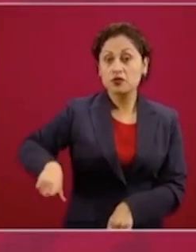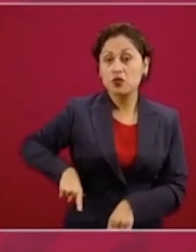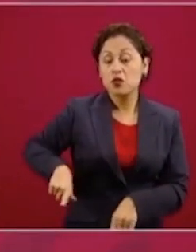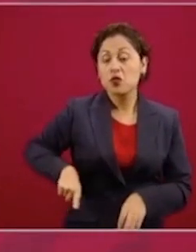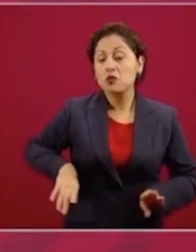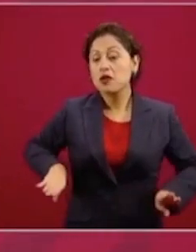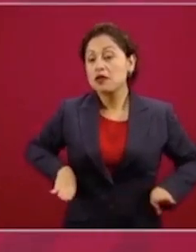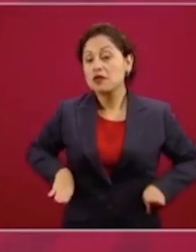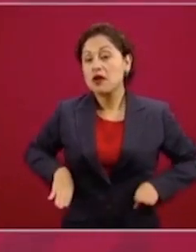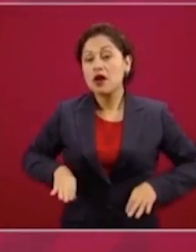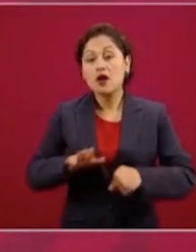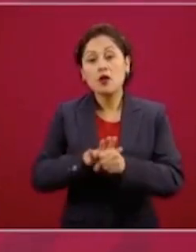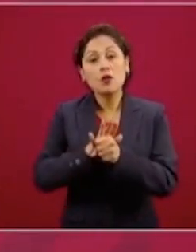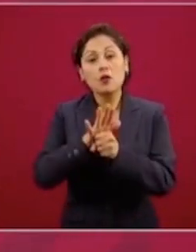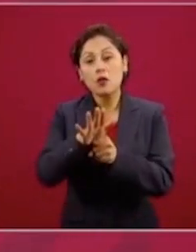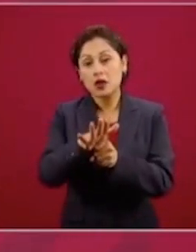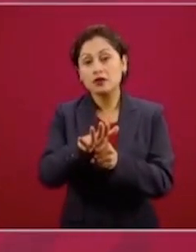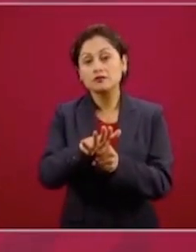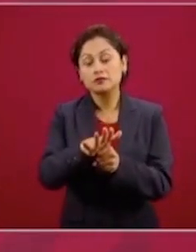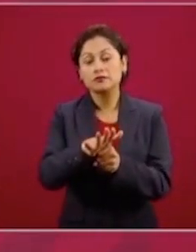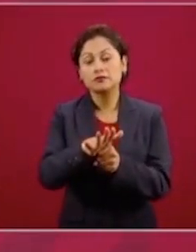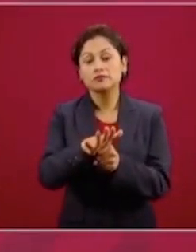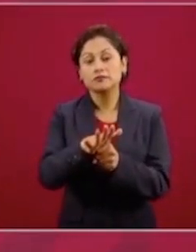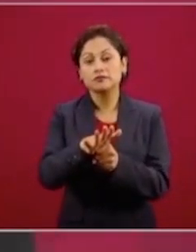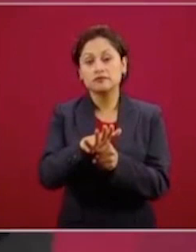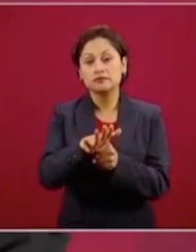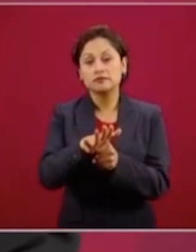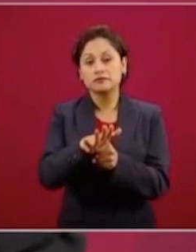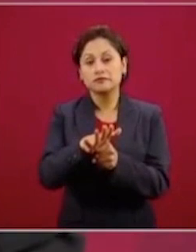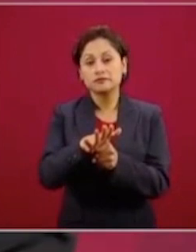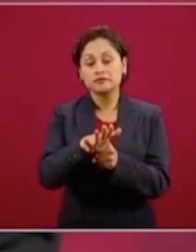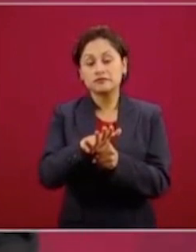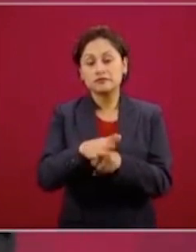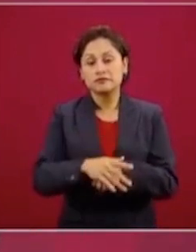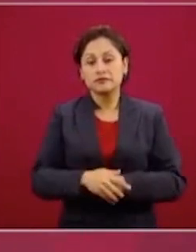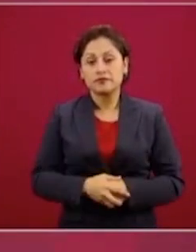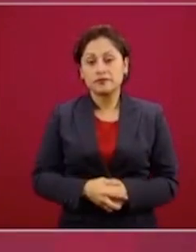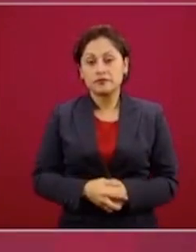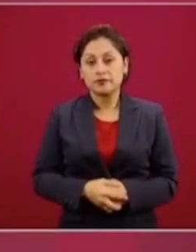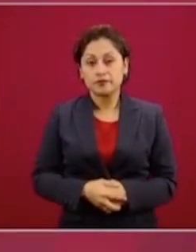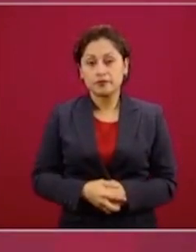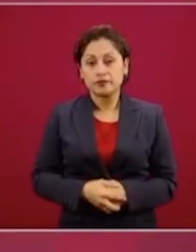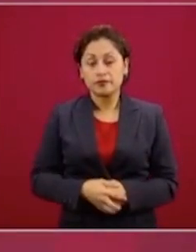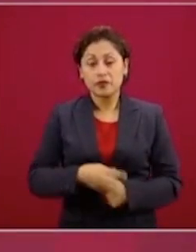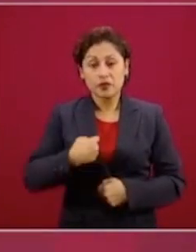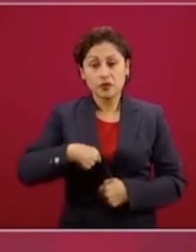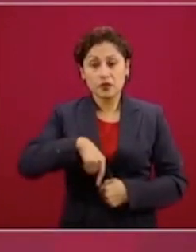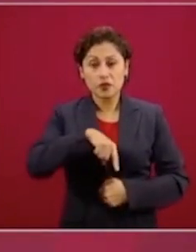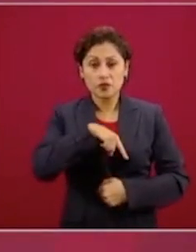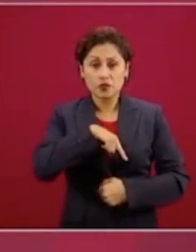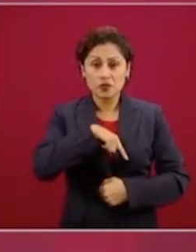el que no se usa la fuerza,